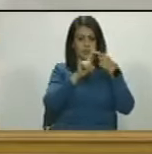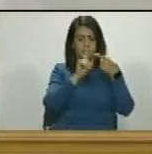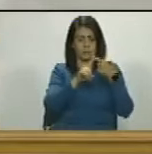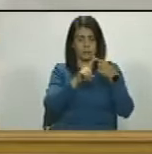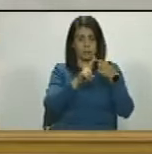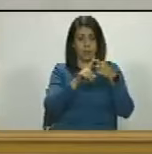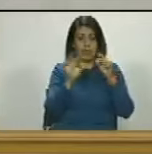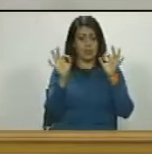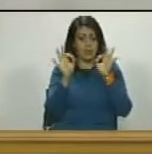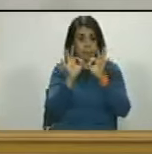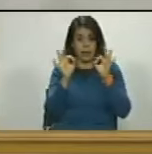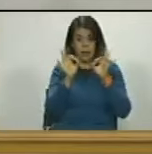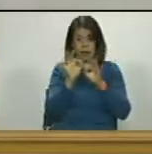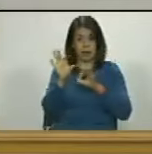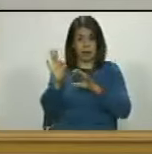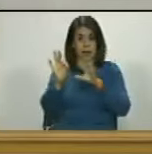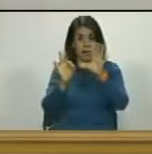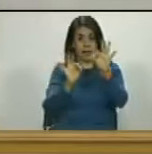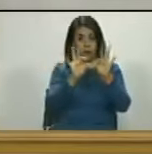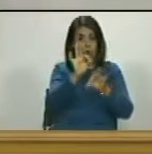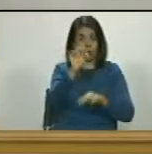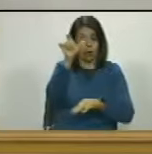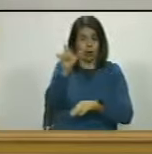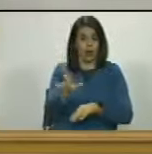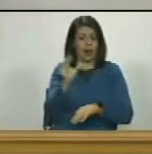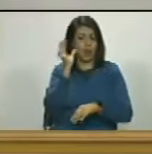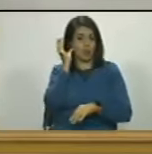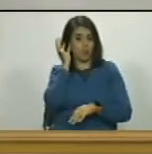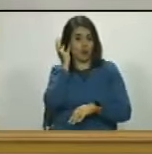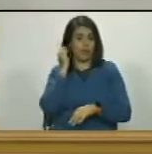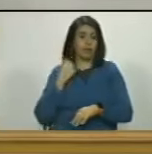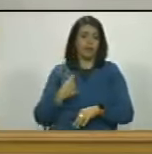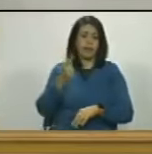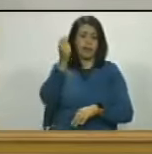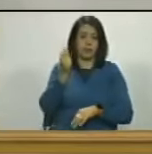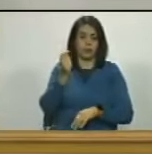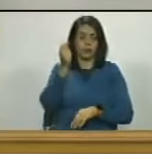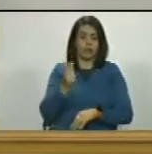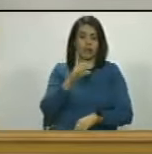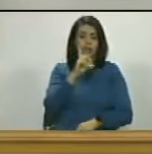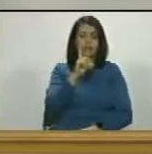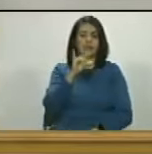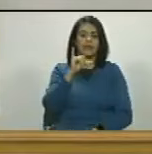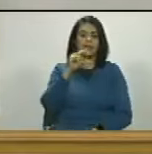porque nadie nadie eligió a la señora Dinora Figuera o va a ser diputada eternamente